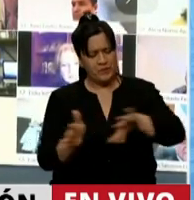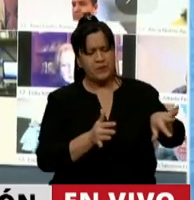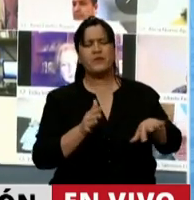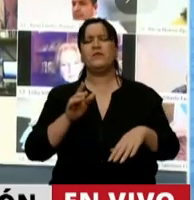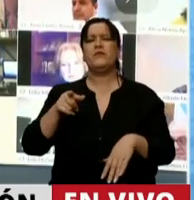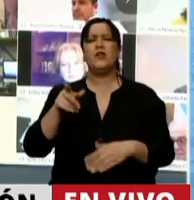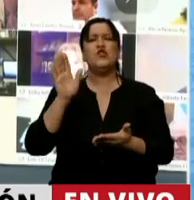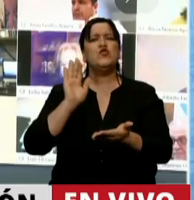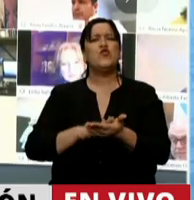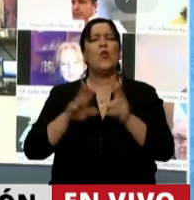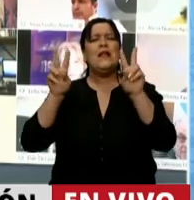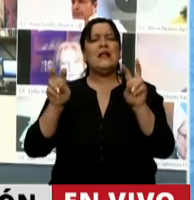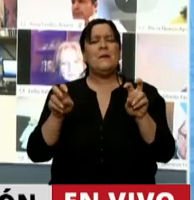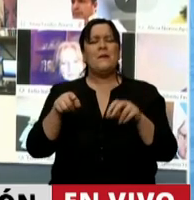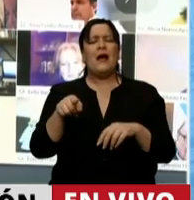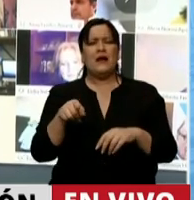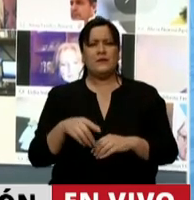a...